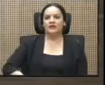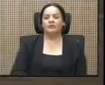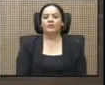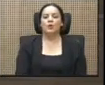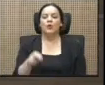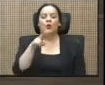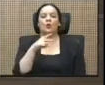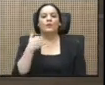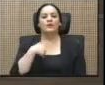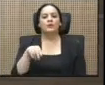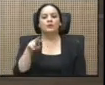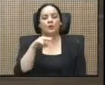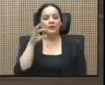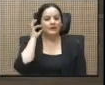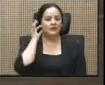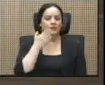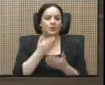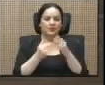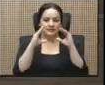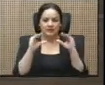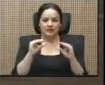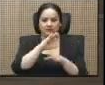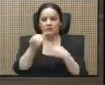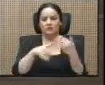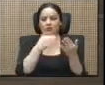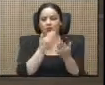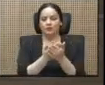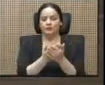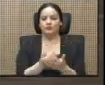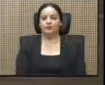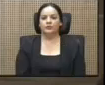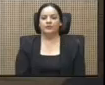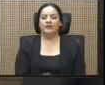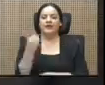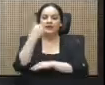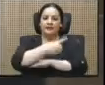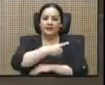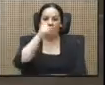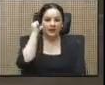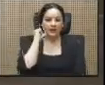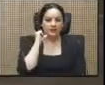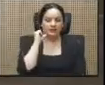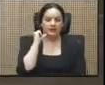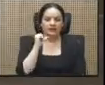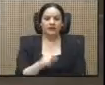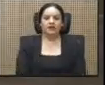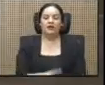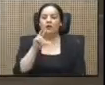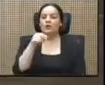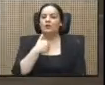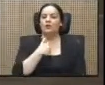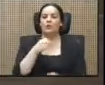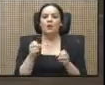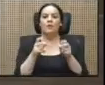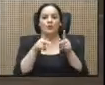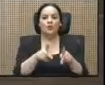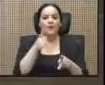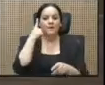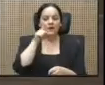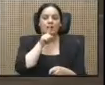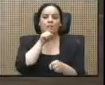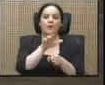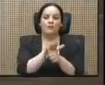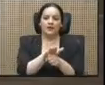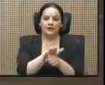compañeros y compañeras, muy buenas tardes a todos. El día de ayer no tuve la oportunidad para concluir